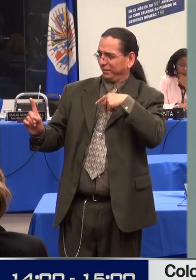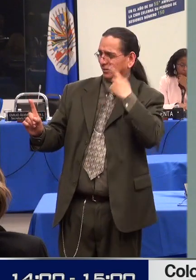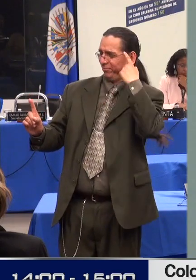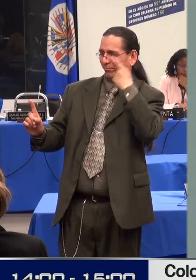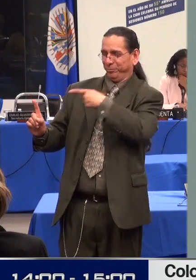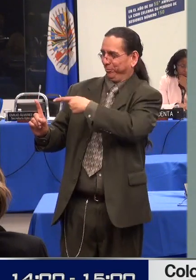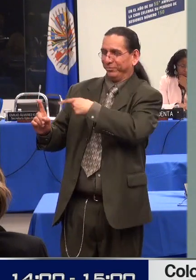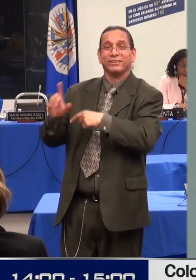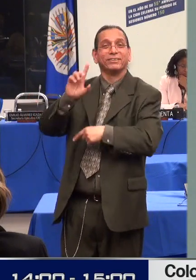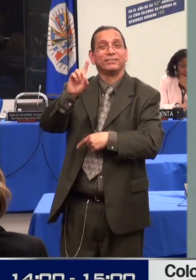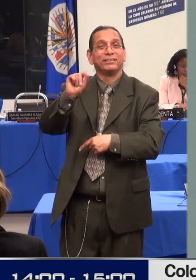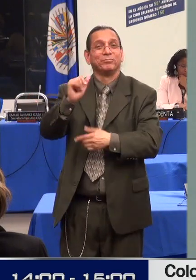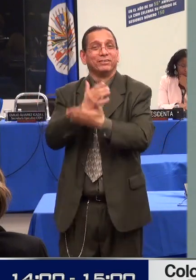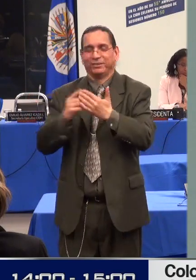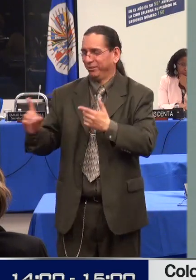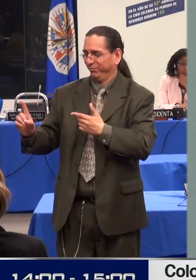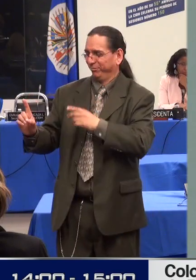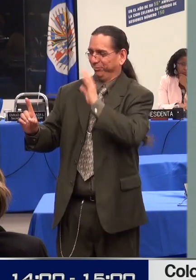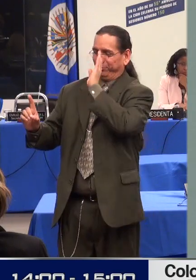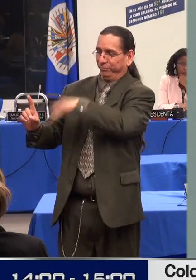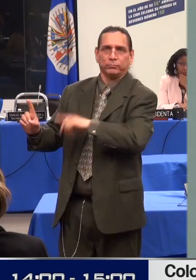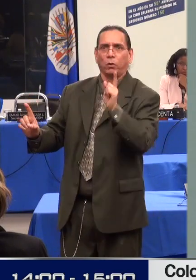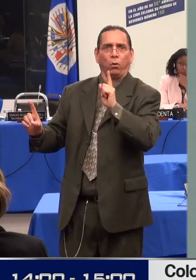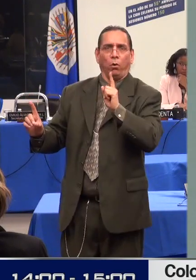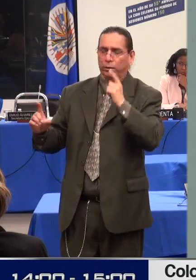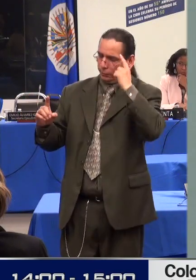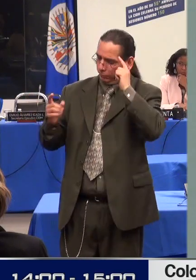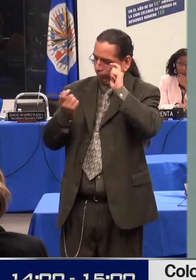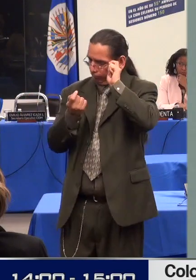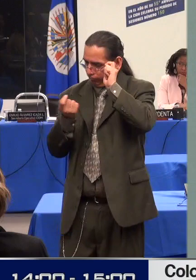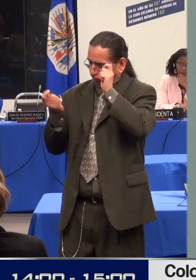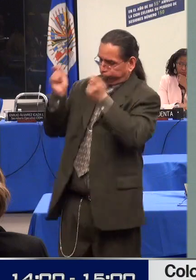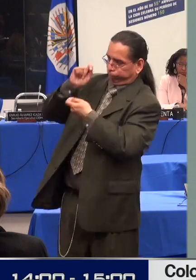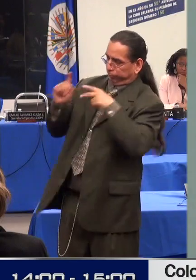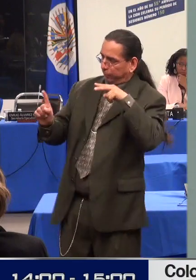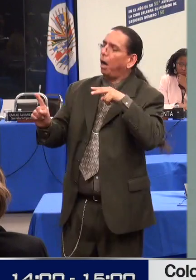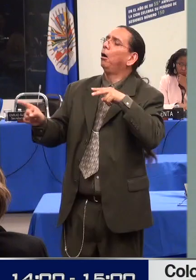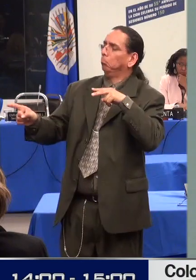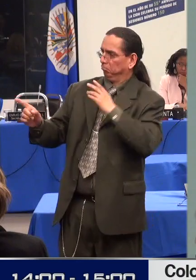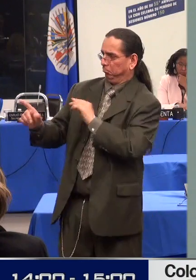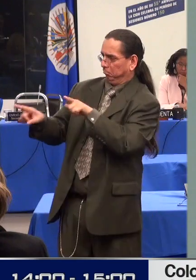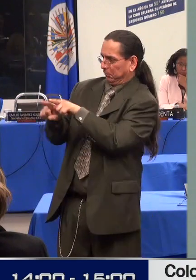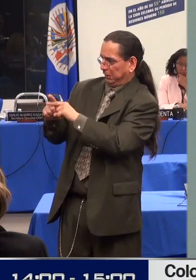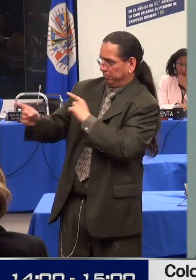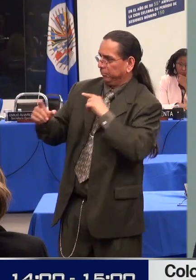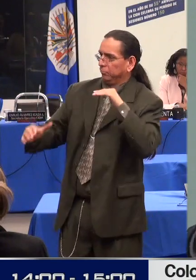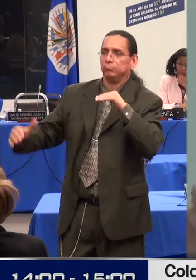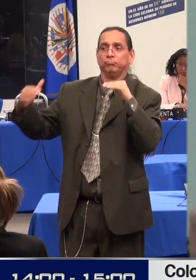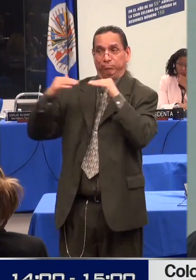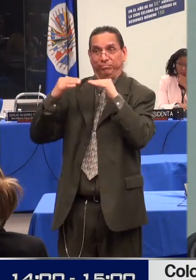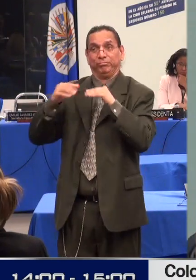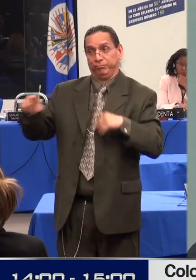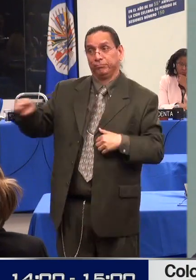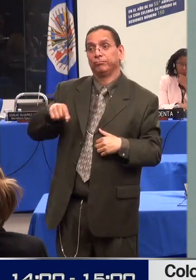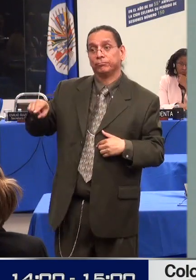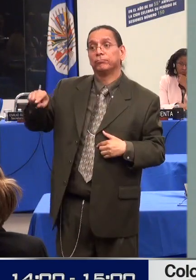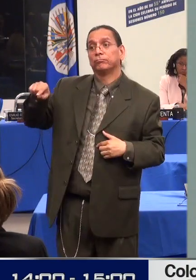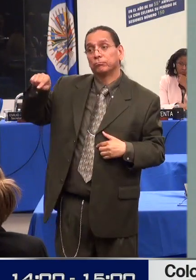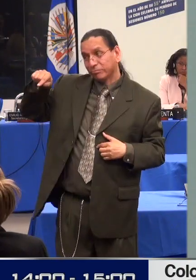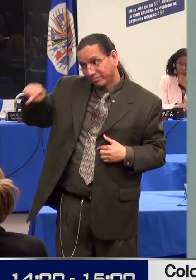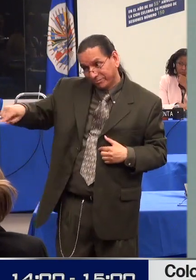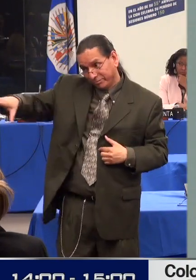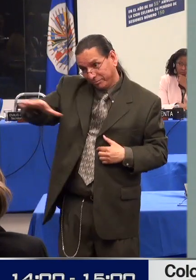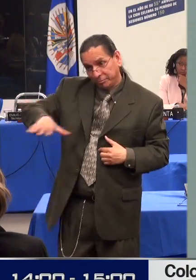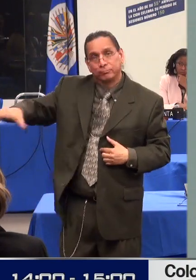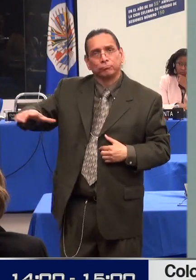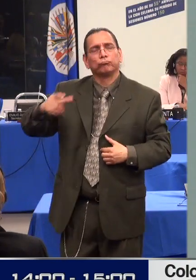nuestra presidenta, lo relativo a la preocupación que surge con la persistencia de la figura de